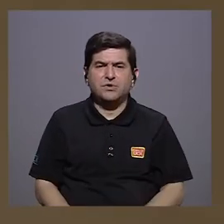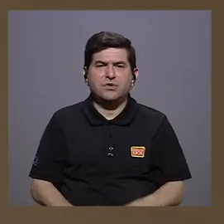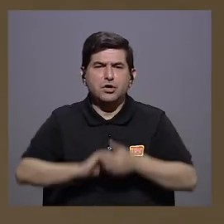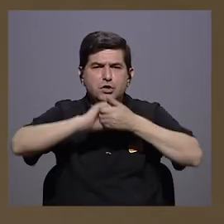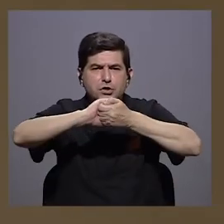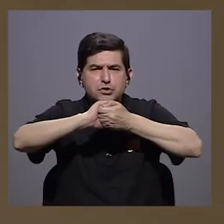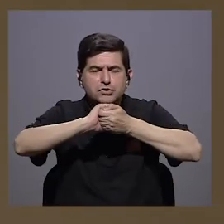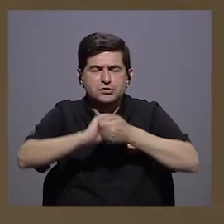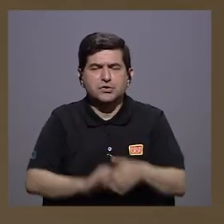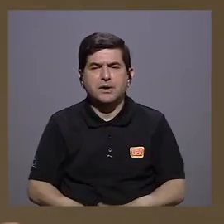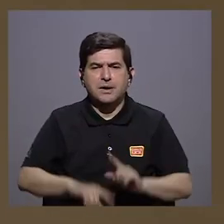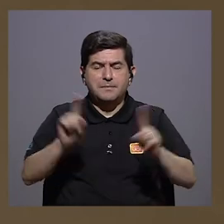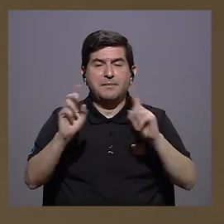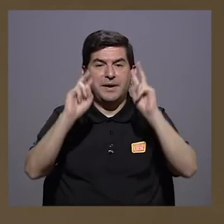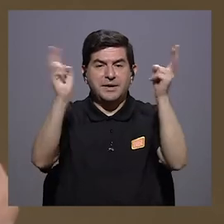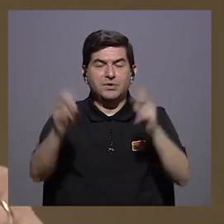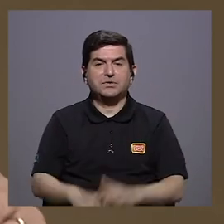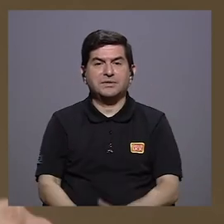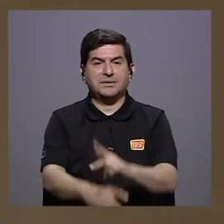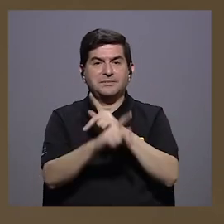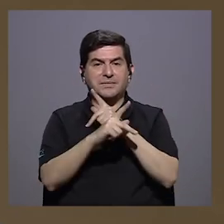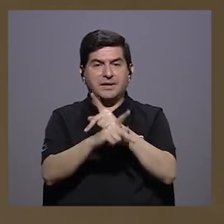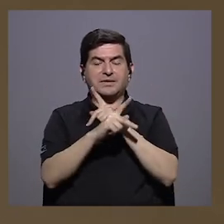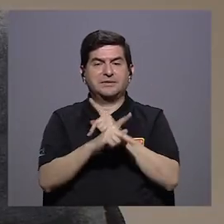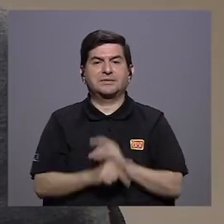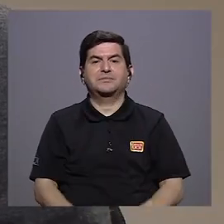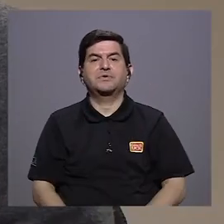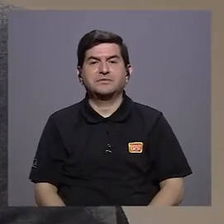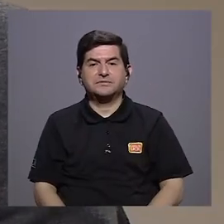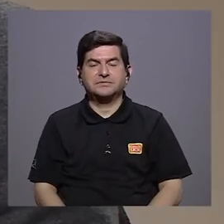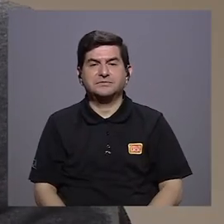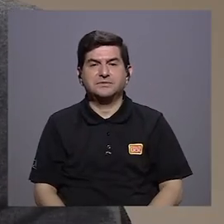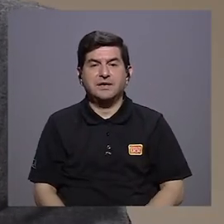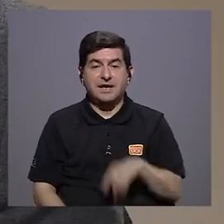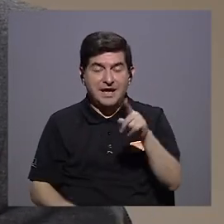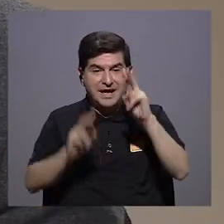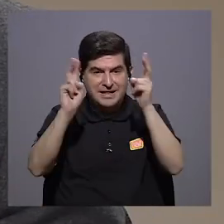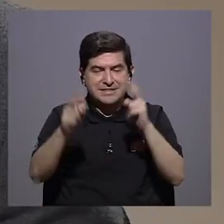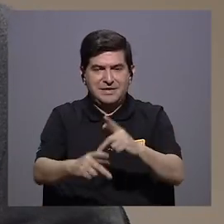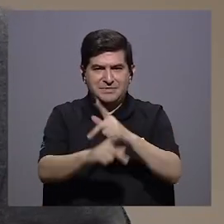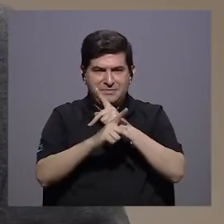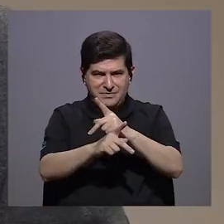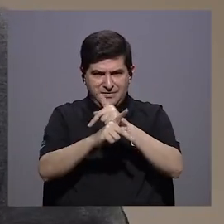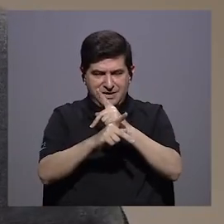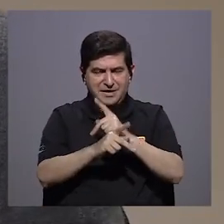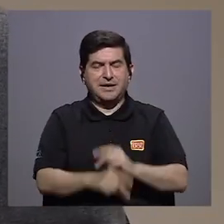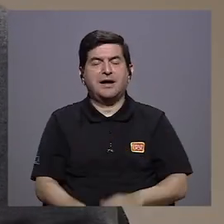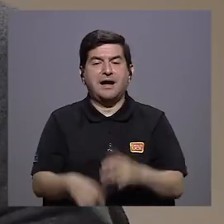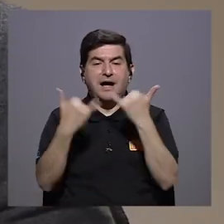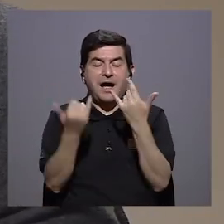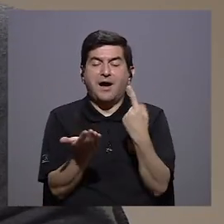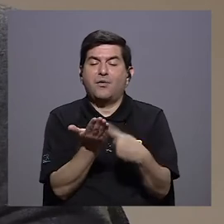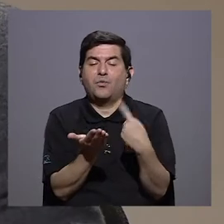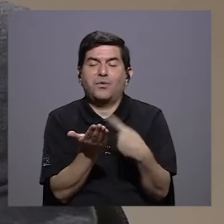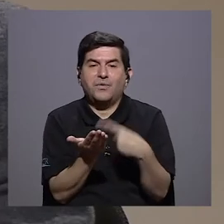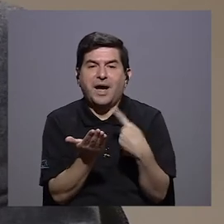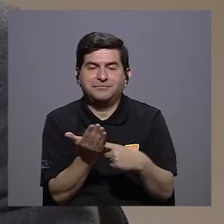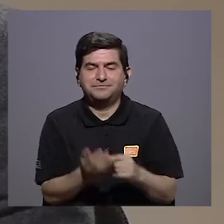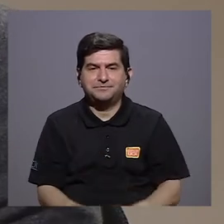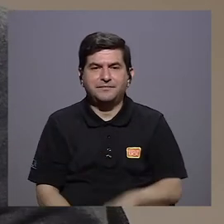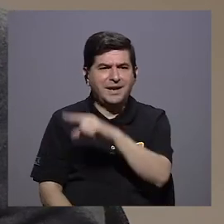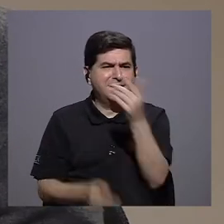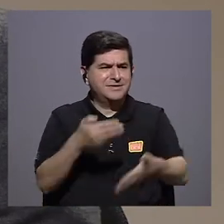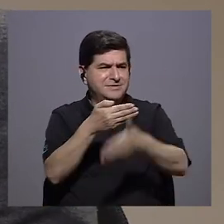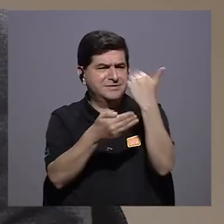vulnerables. Pero hay todo un tema de inmunidad del que deberíamos de hablar. El tema de la humanidad, de la inmunidad, es este tema que está ahorita en el tapete, que